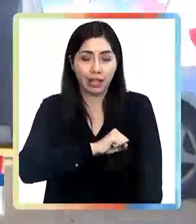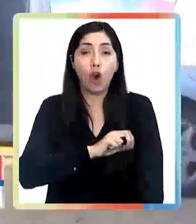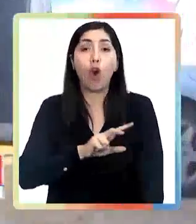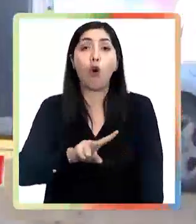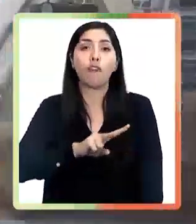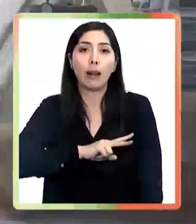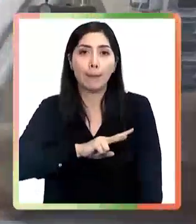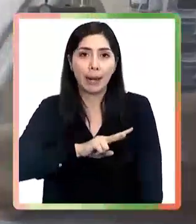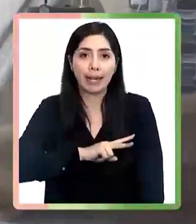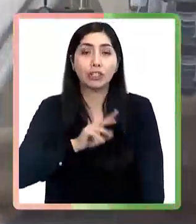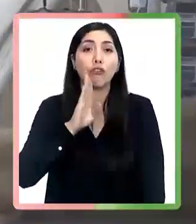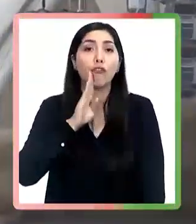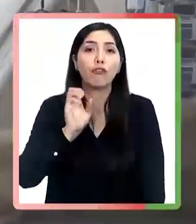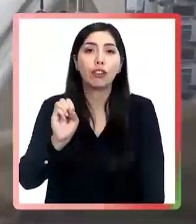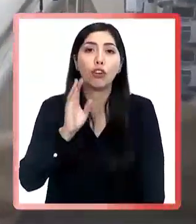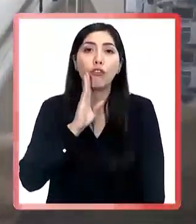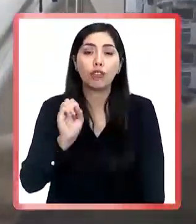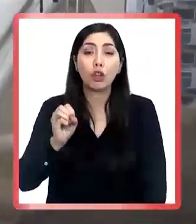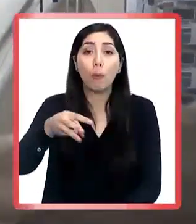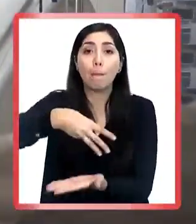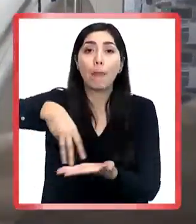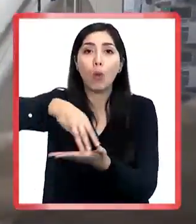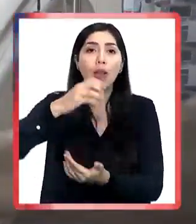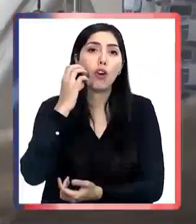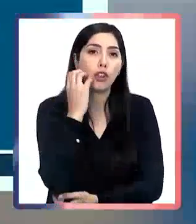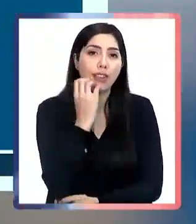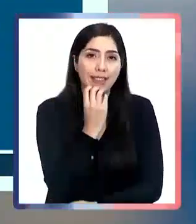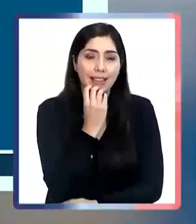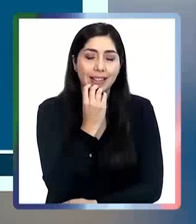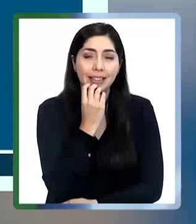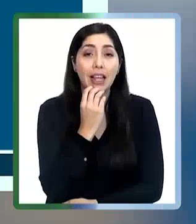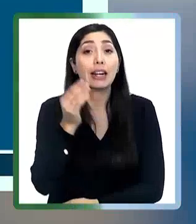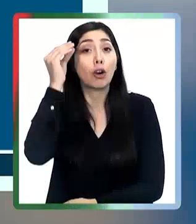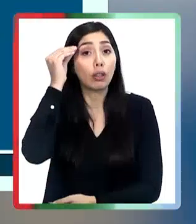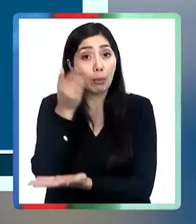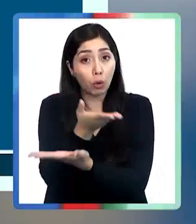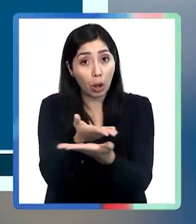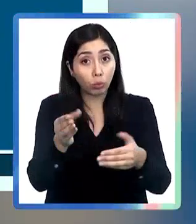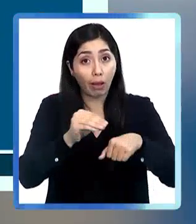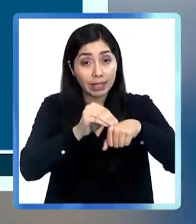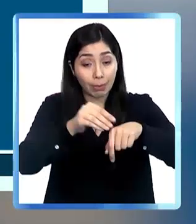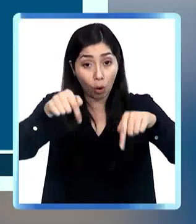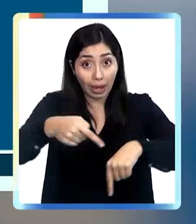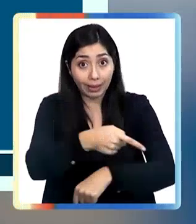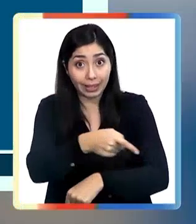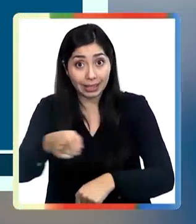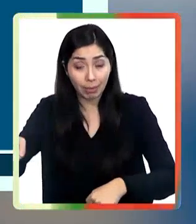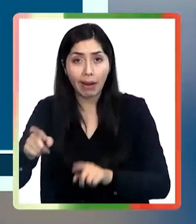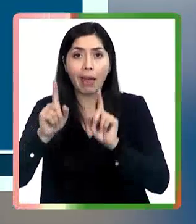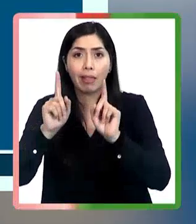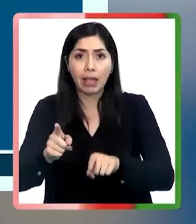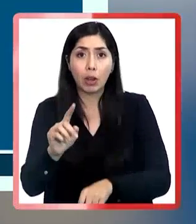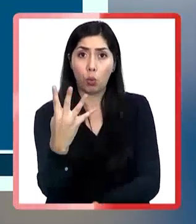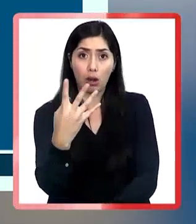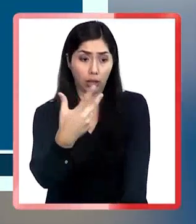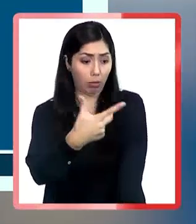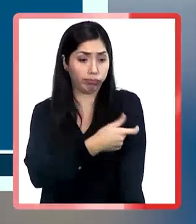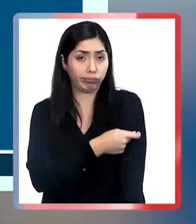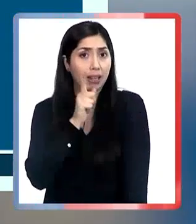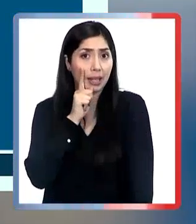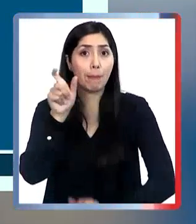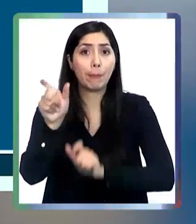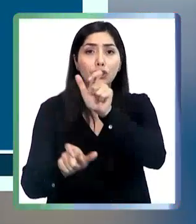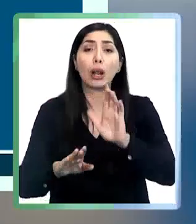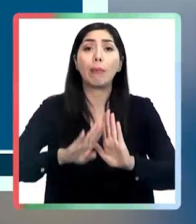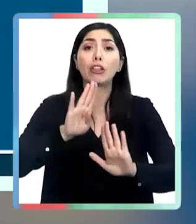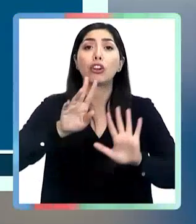Valparaíso, Bio Bio, Maule y O'Higgins. Les recordamos que esta semana le corresponde la cuarta dosis a